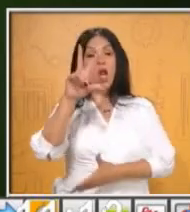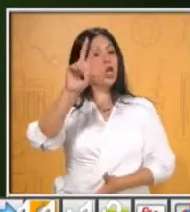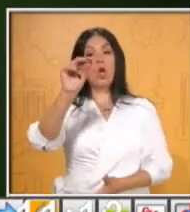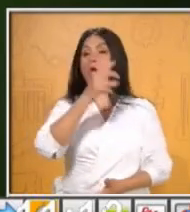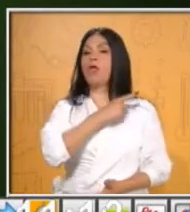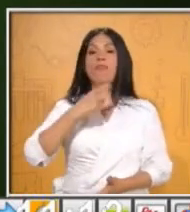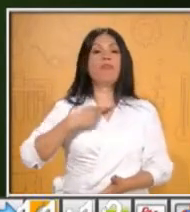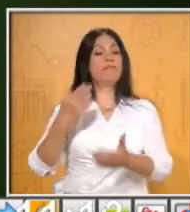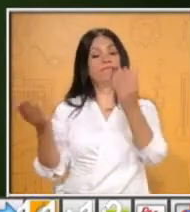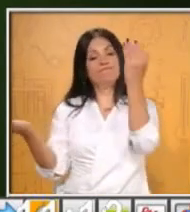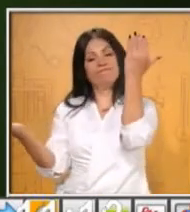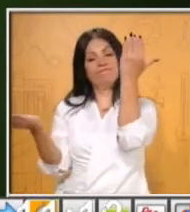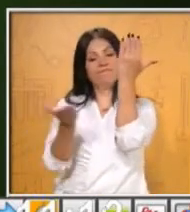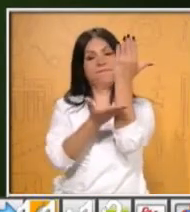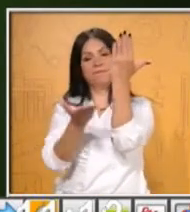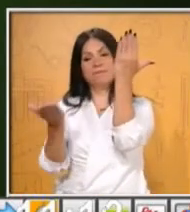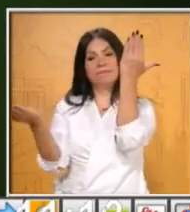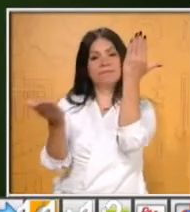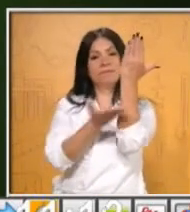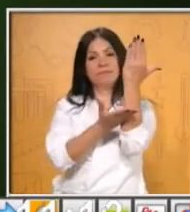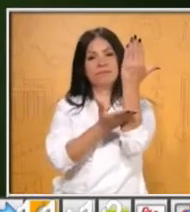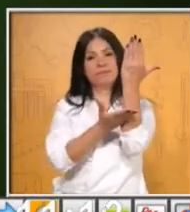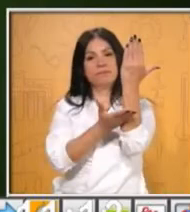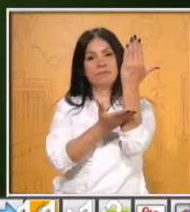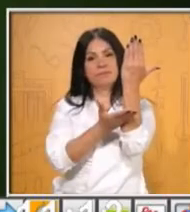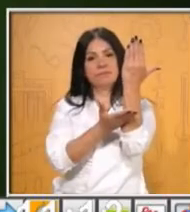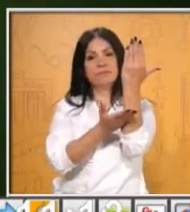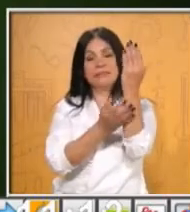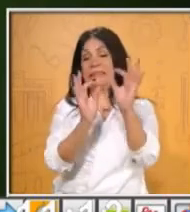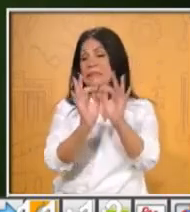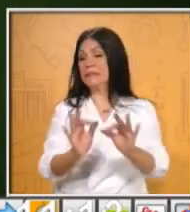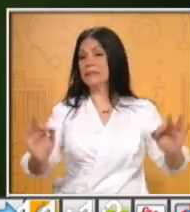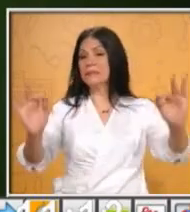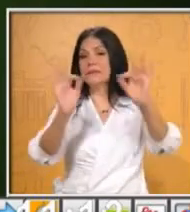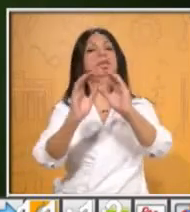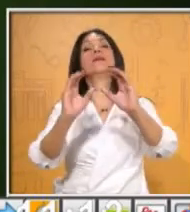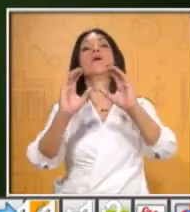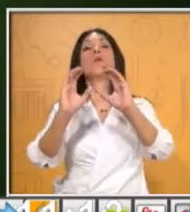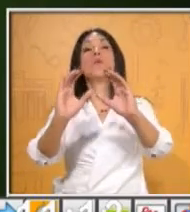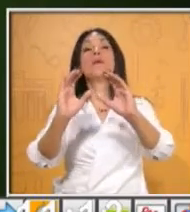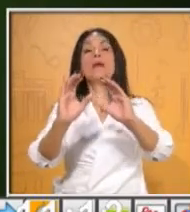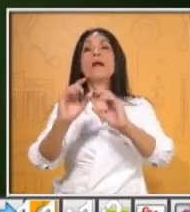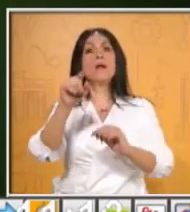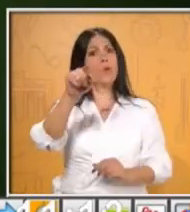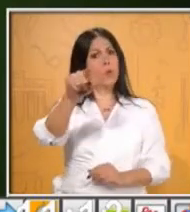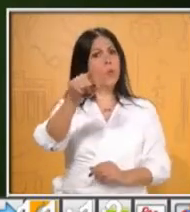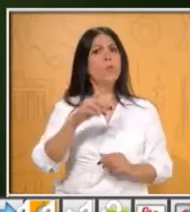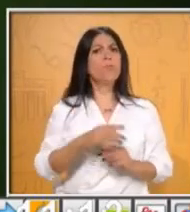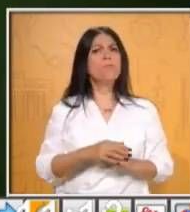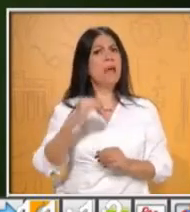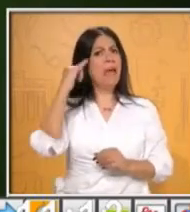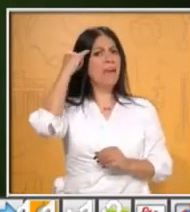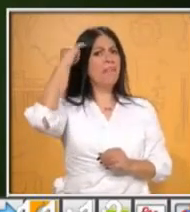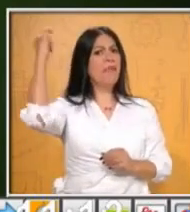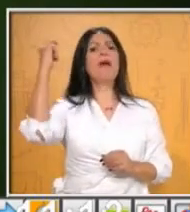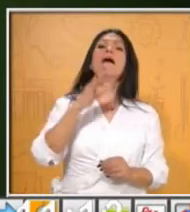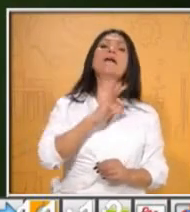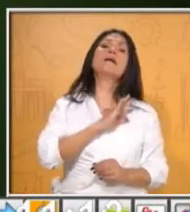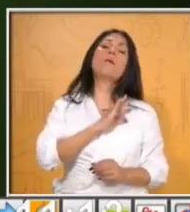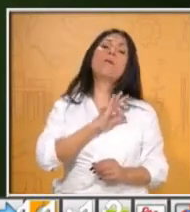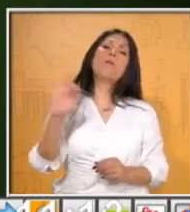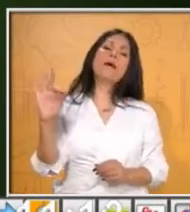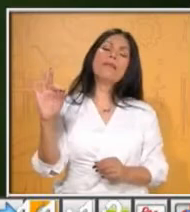árboles o plantas, entonces pudieras contactarte con alguna de ellas o bien pedirle a mami y a papi que te compren alguna